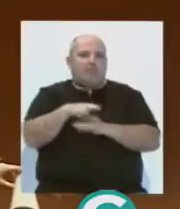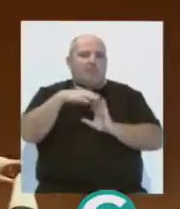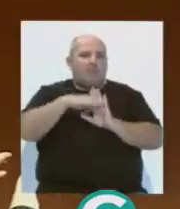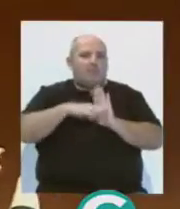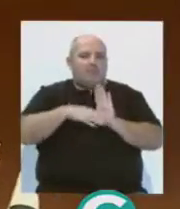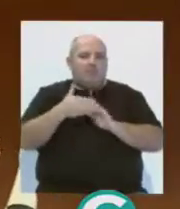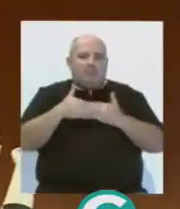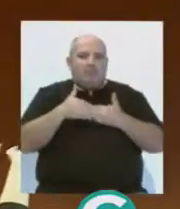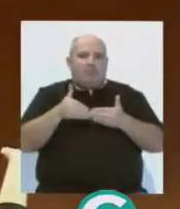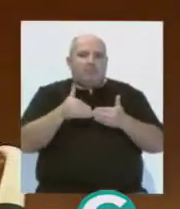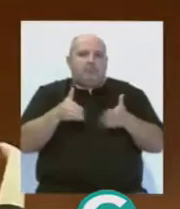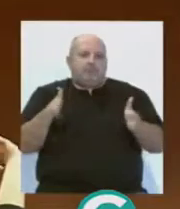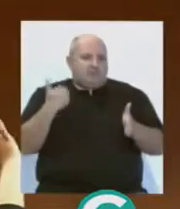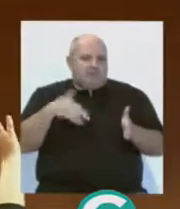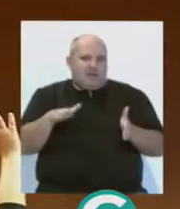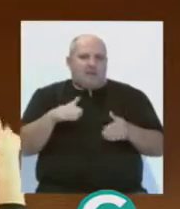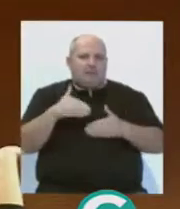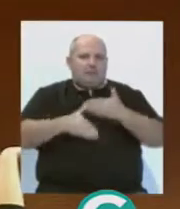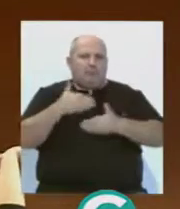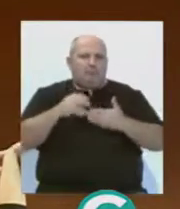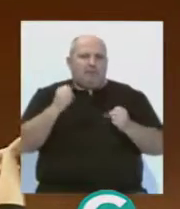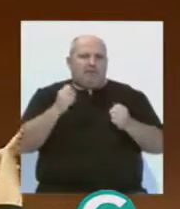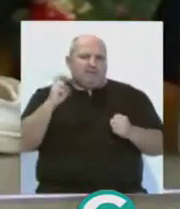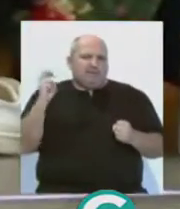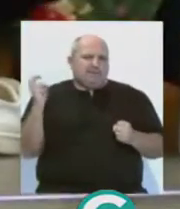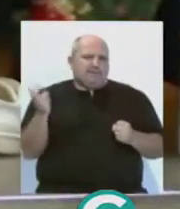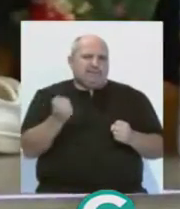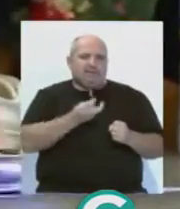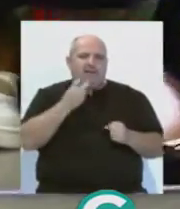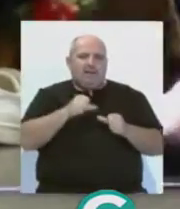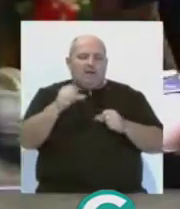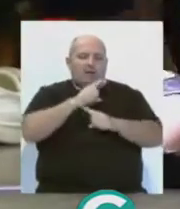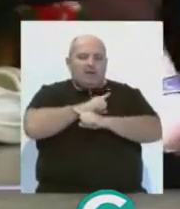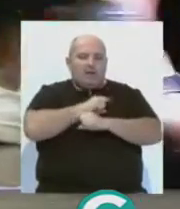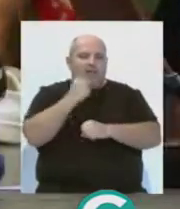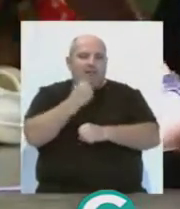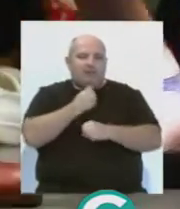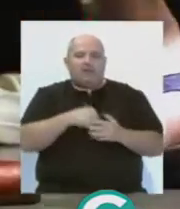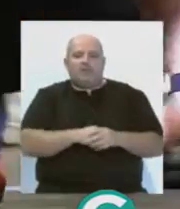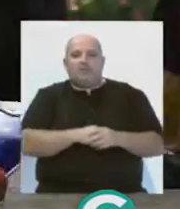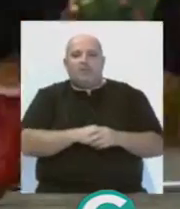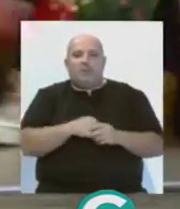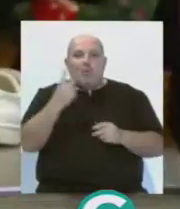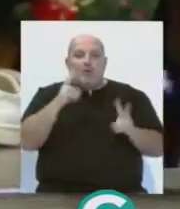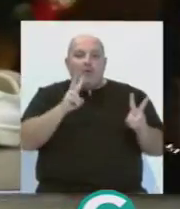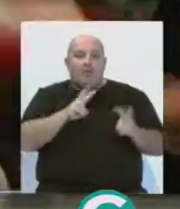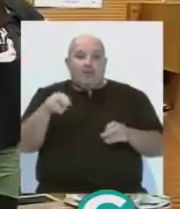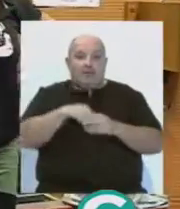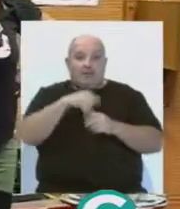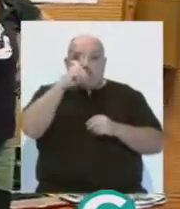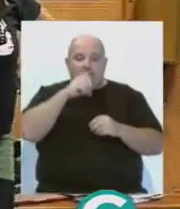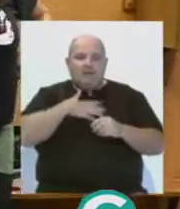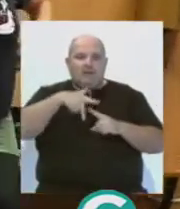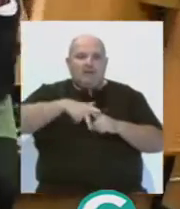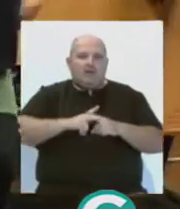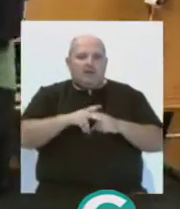programación que ya ha arrancado y que propone una intensa y variada agenda de actividades durante noviembre y diciembre. Una de las novedades de este año es